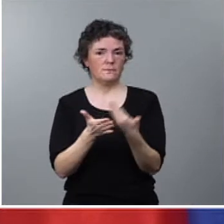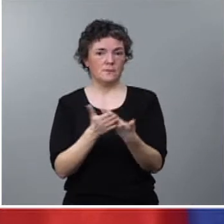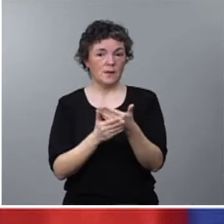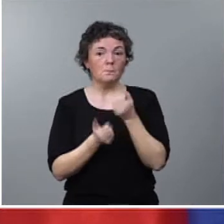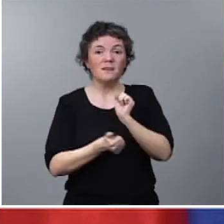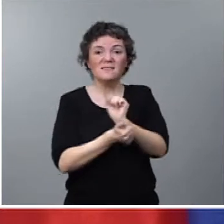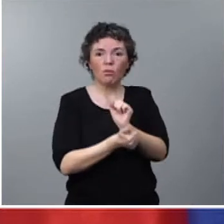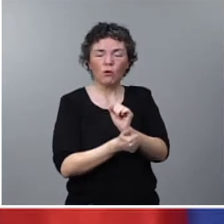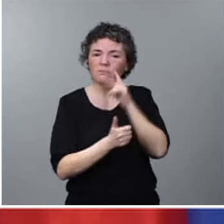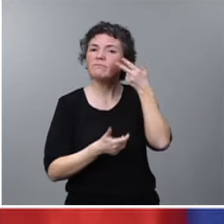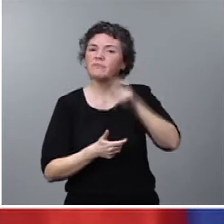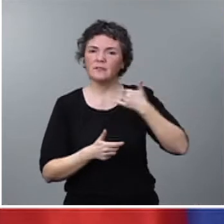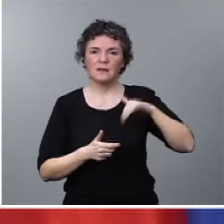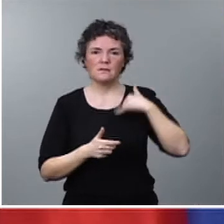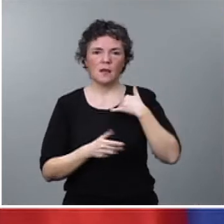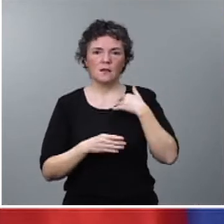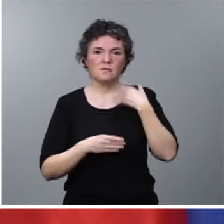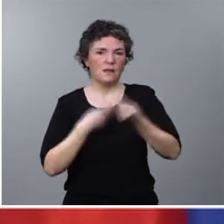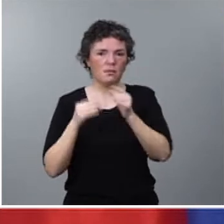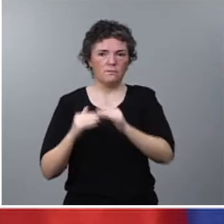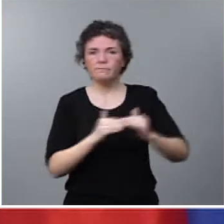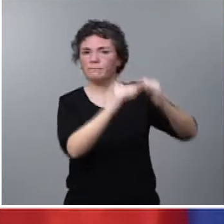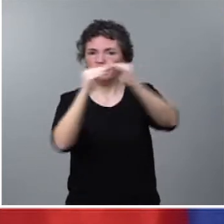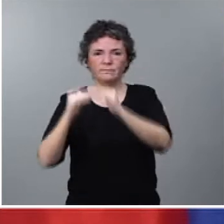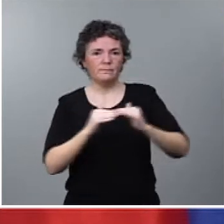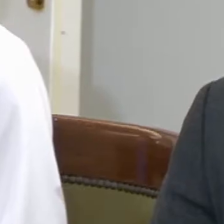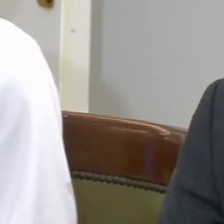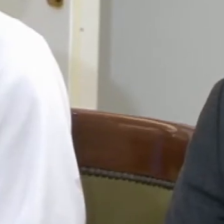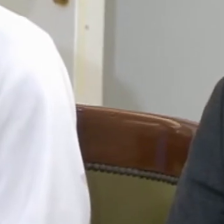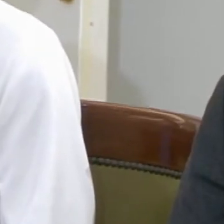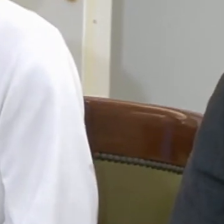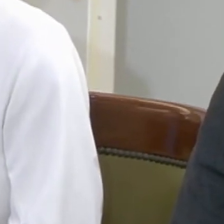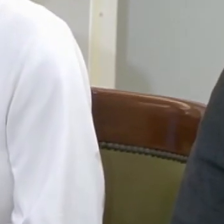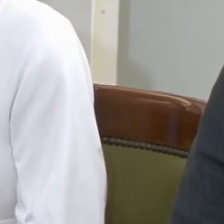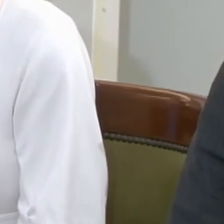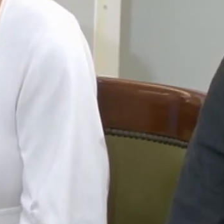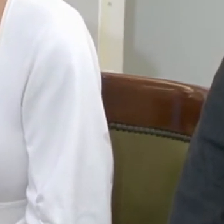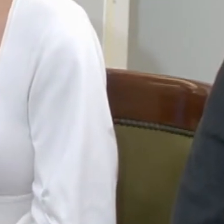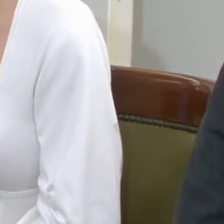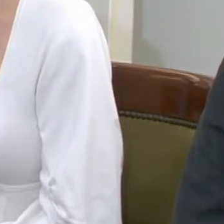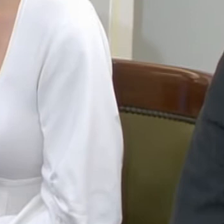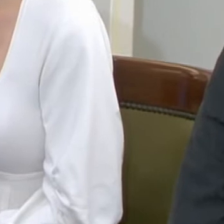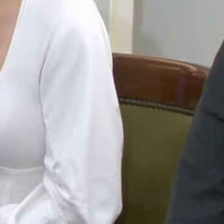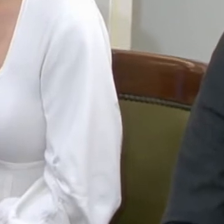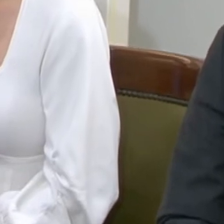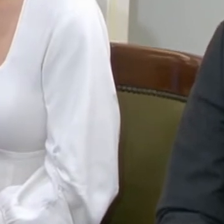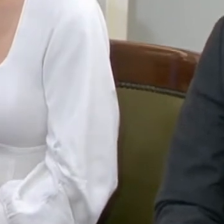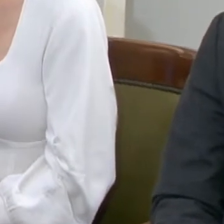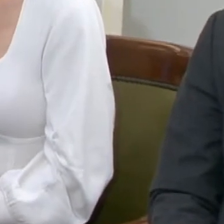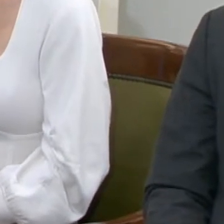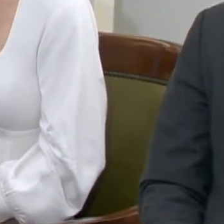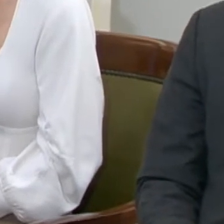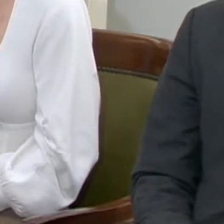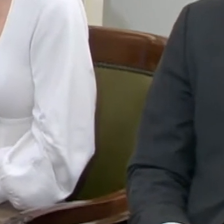reconocida se haga de manera homogénea en todo el territorio nacional. El compromiso del Gobierno ha sido la eliminación progresiva